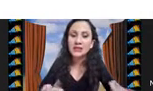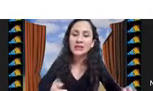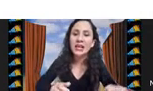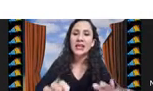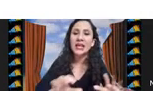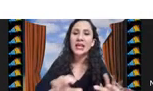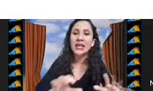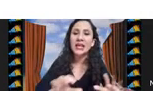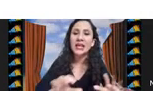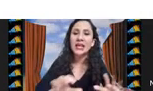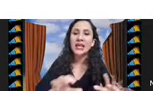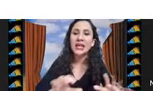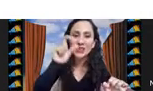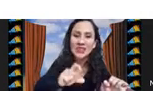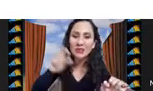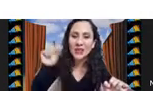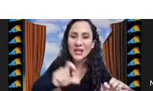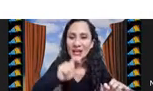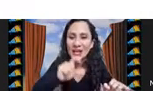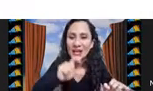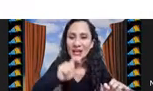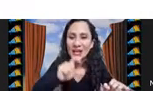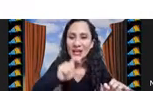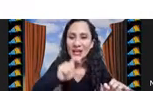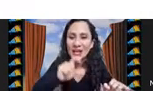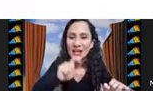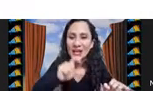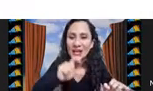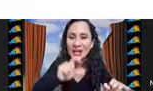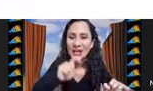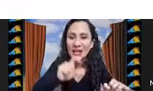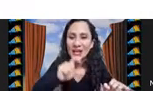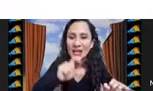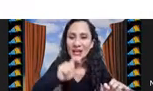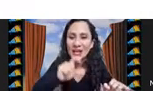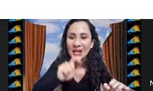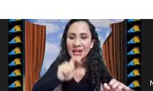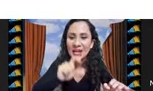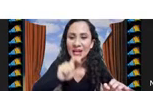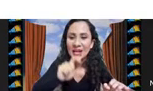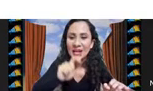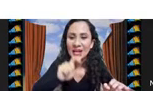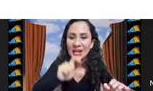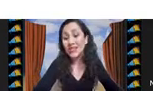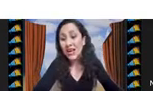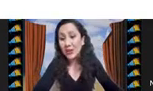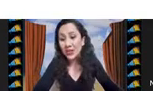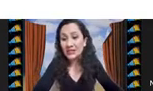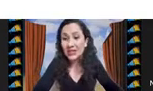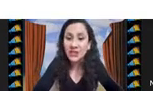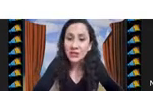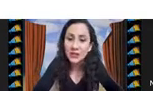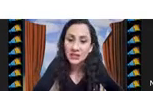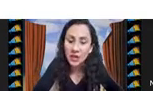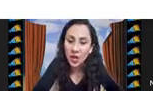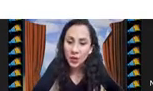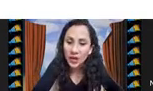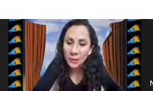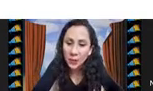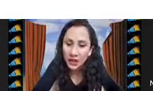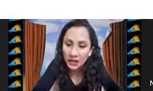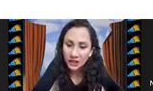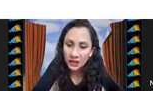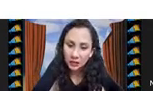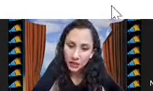nuevos índices que ya nos permitieron discriminar entre una y otra y ver qué era lo que hacía una instancia difícil